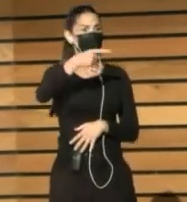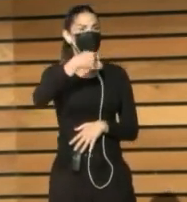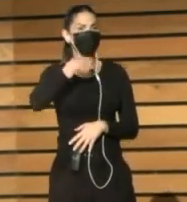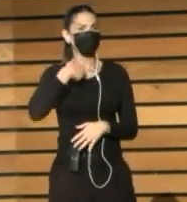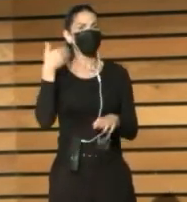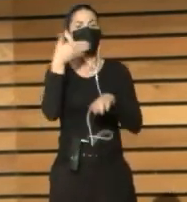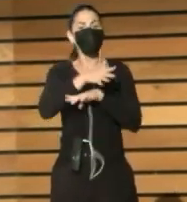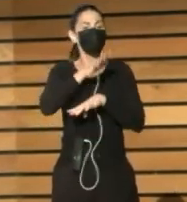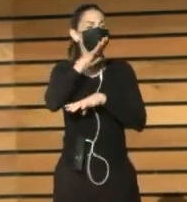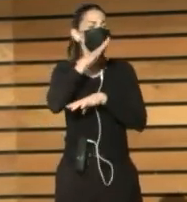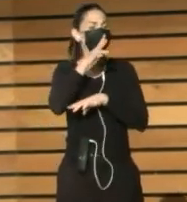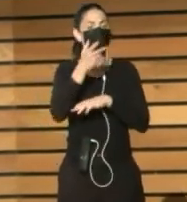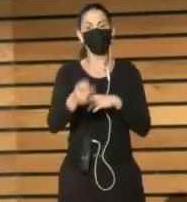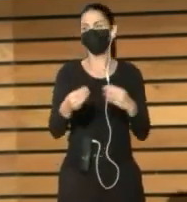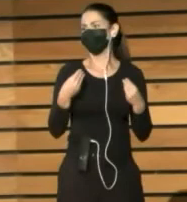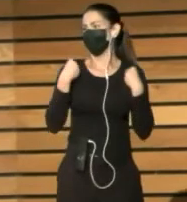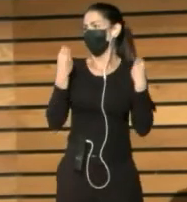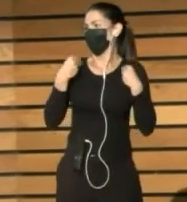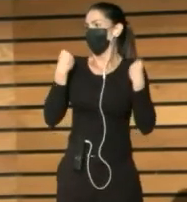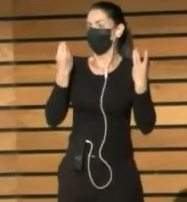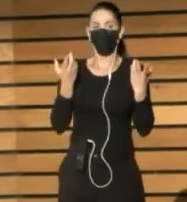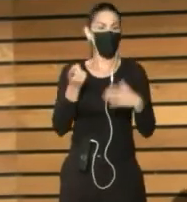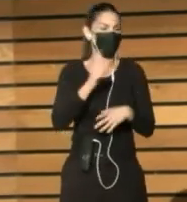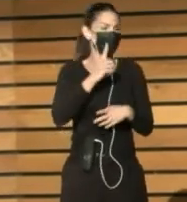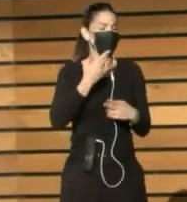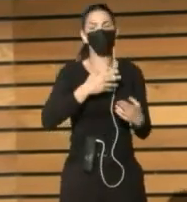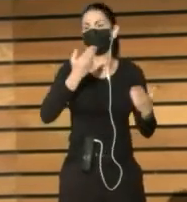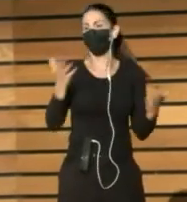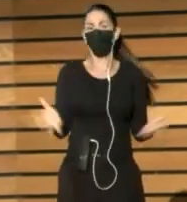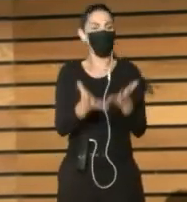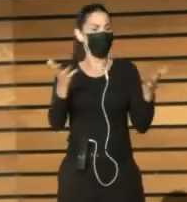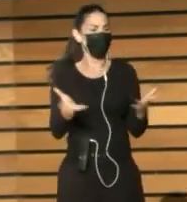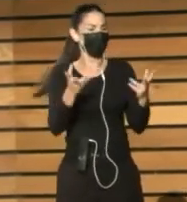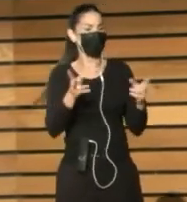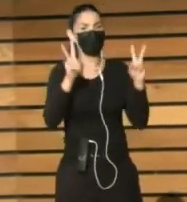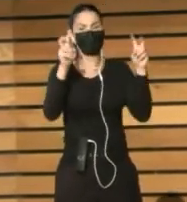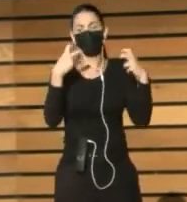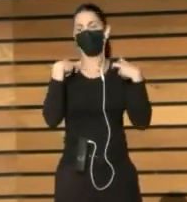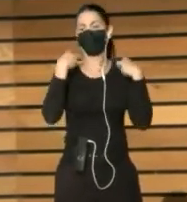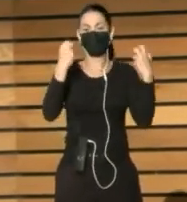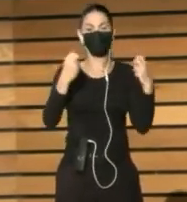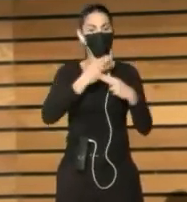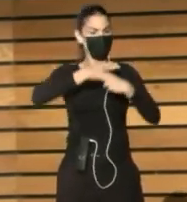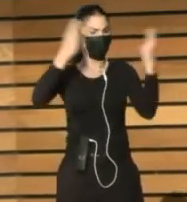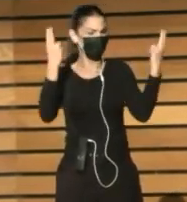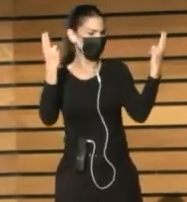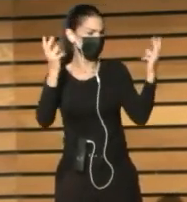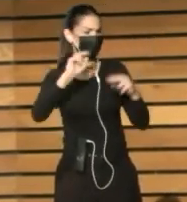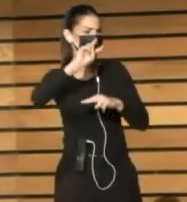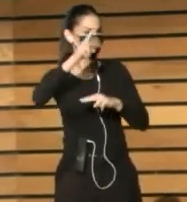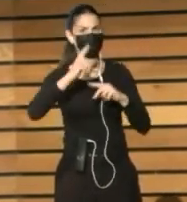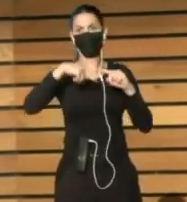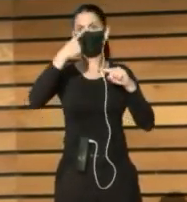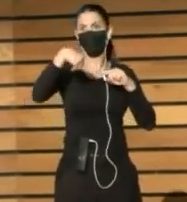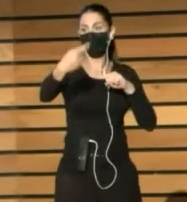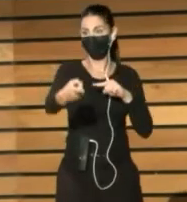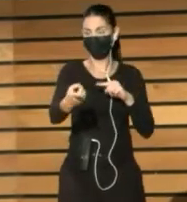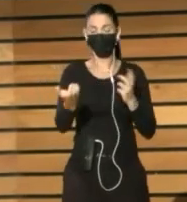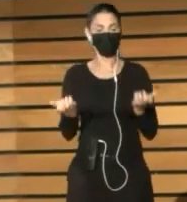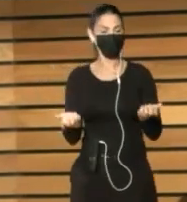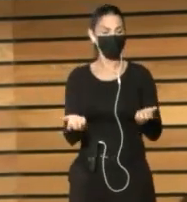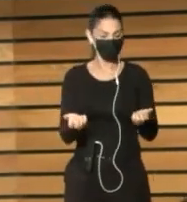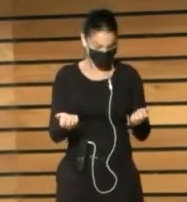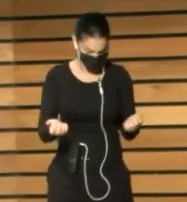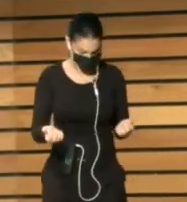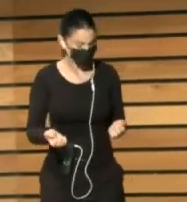De la naturaleza Y no lo hago Para promover La salud pública Pero ese es Un efecto secundario Y este efecto secundario